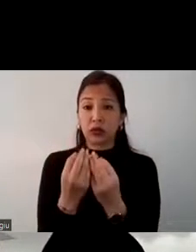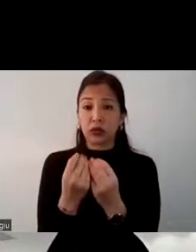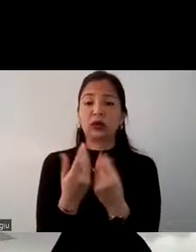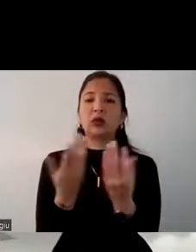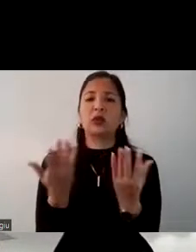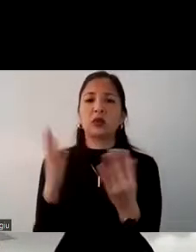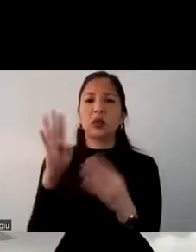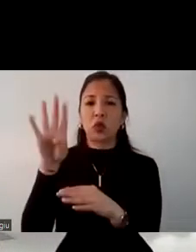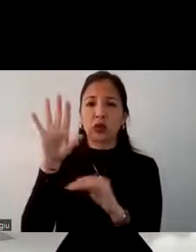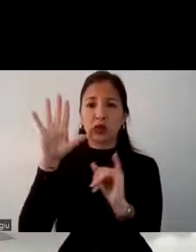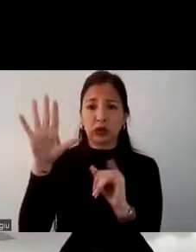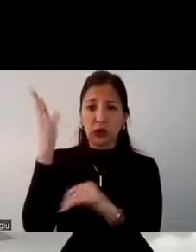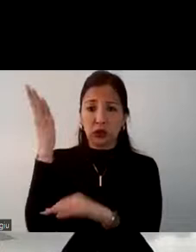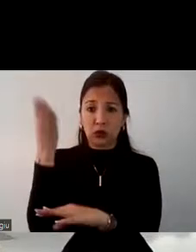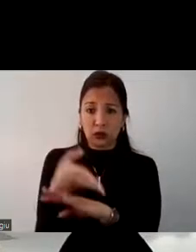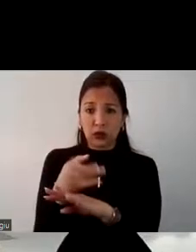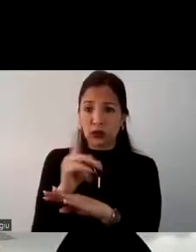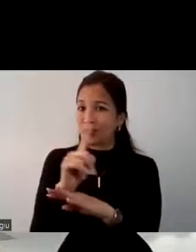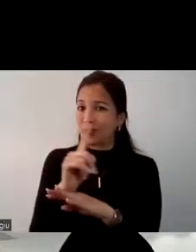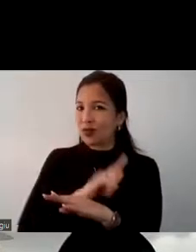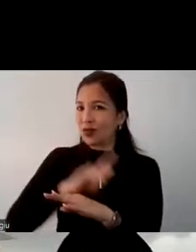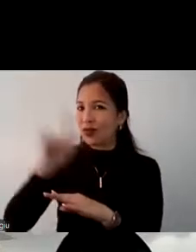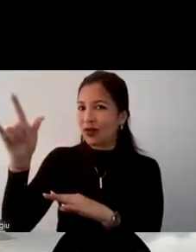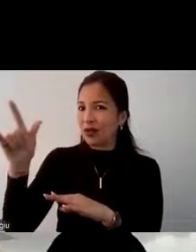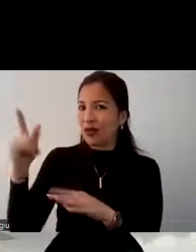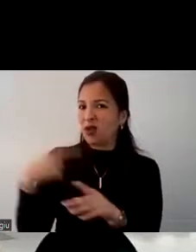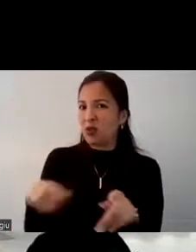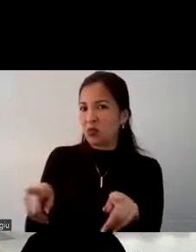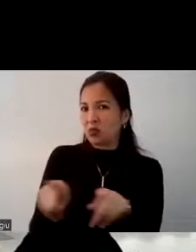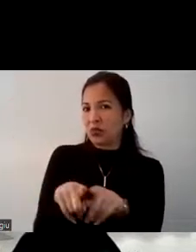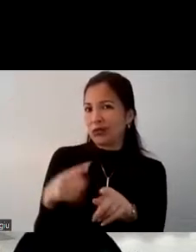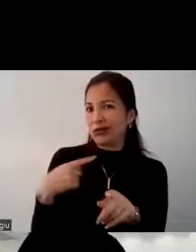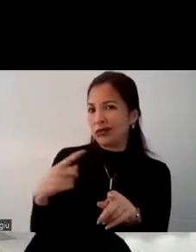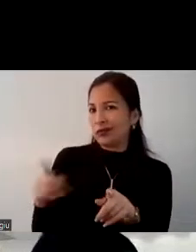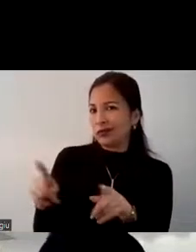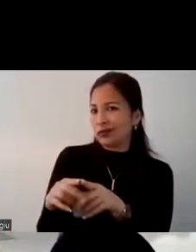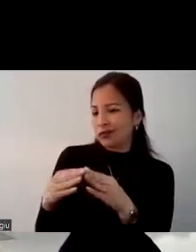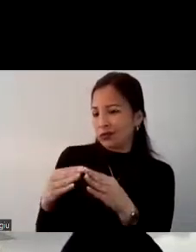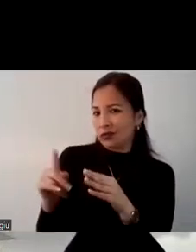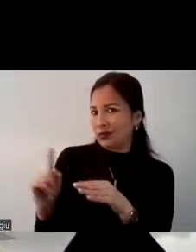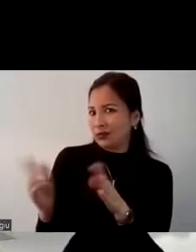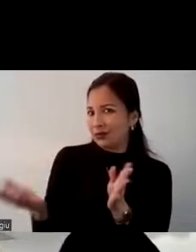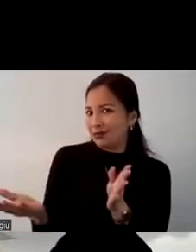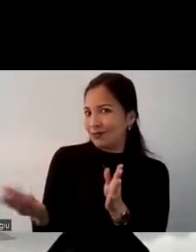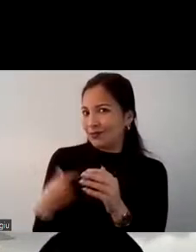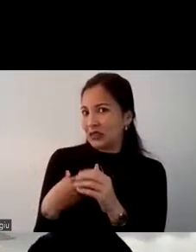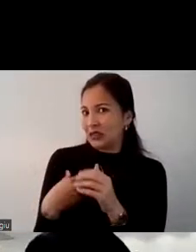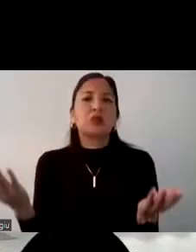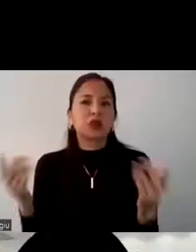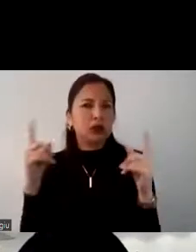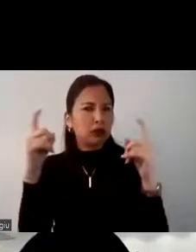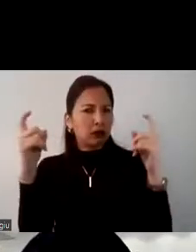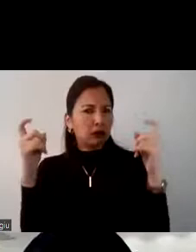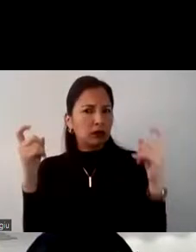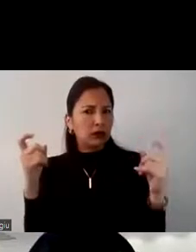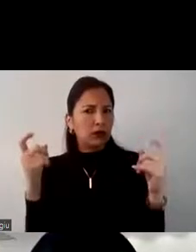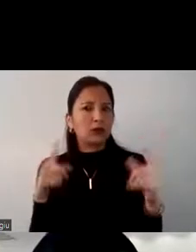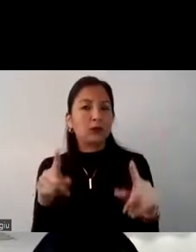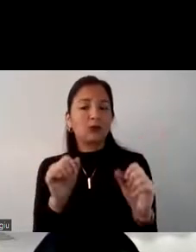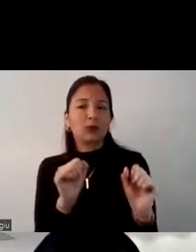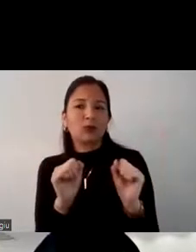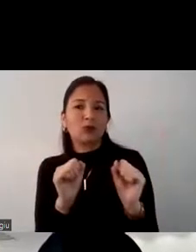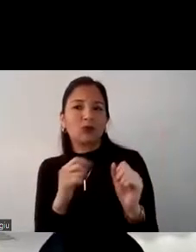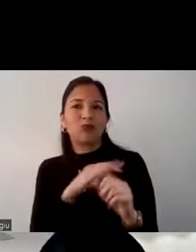46% no viajaría con alguna persona que no vive en su hogar y esto porque se ve también por los protocolos de